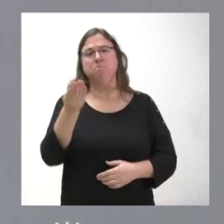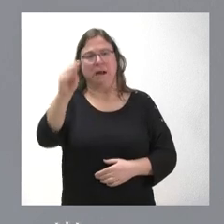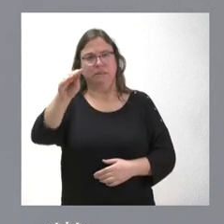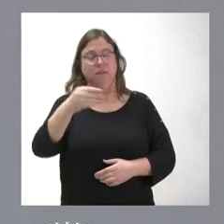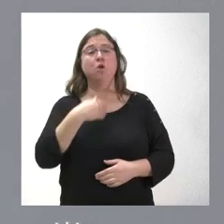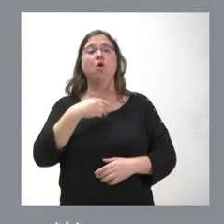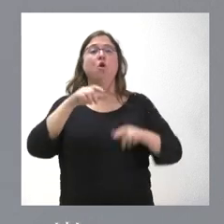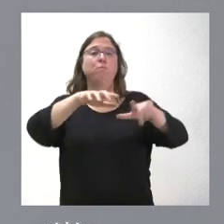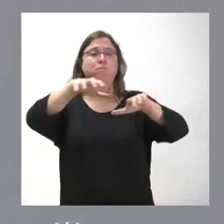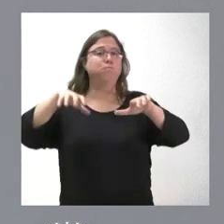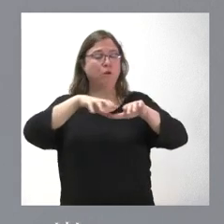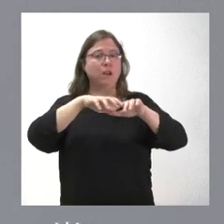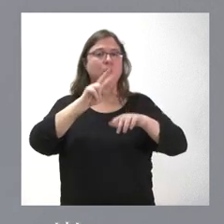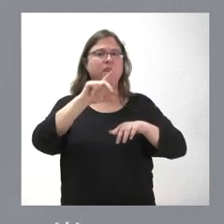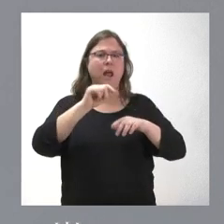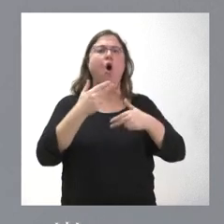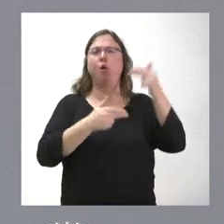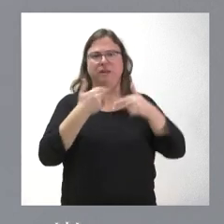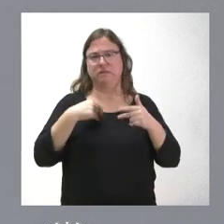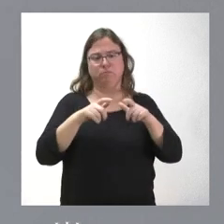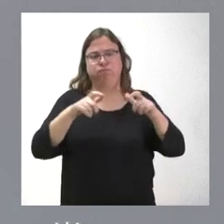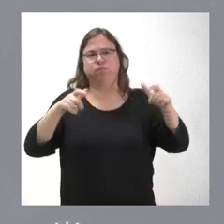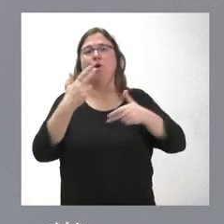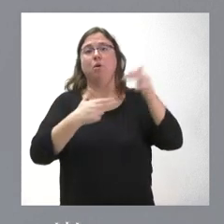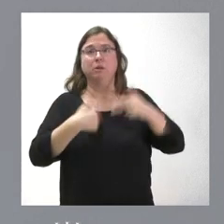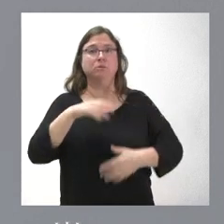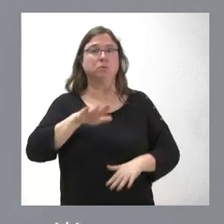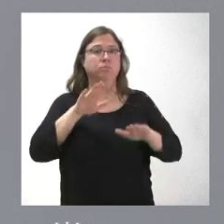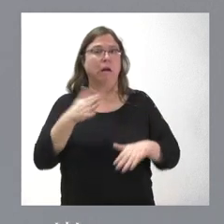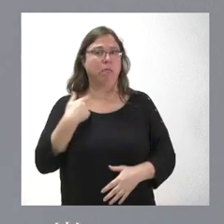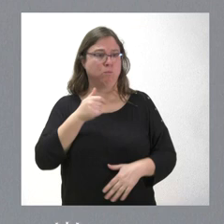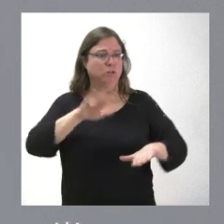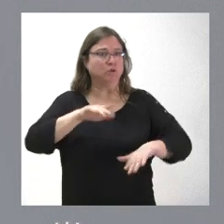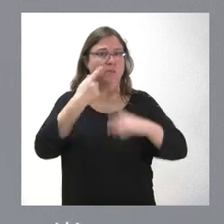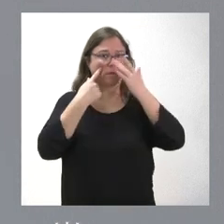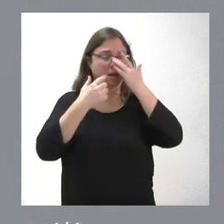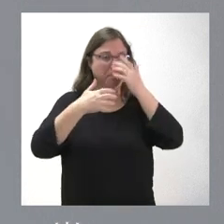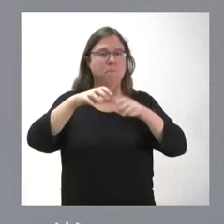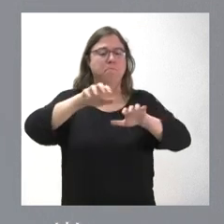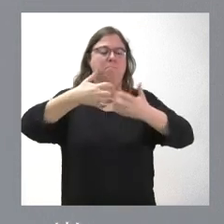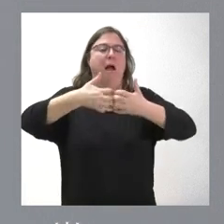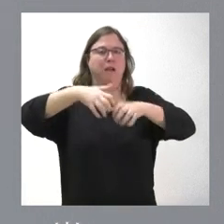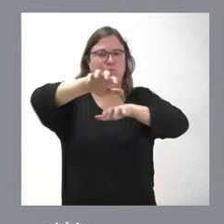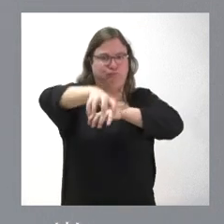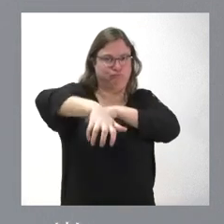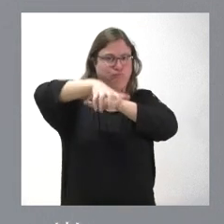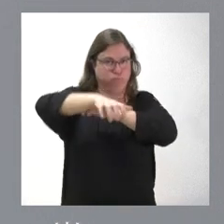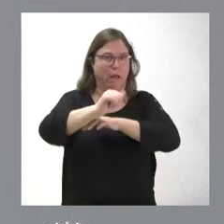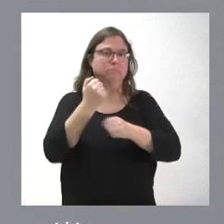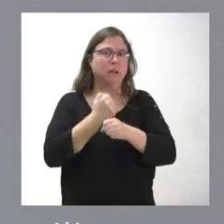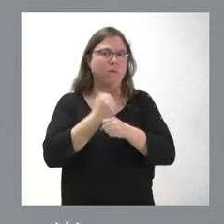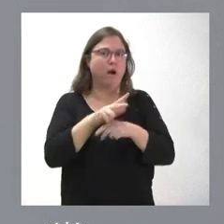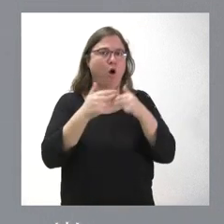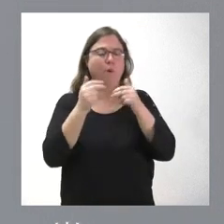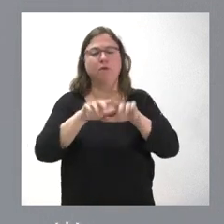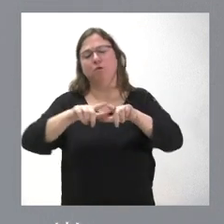Villadangos del Páramo estallaban obras en su ampliación. Yo tuve la ocasión de estar recientemente y vi allí las máquinas que estaban trabajando en todo